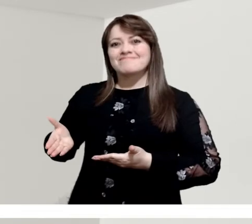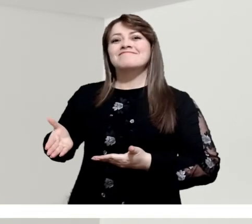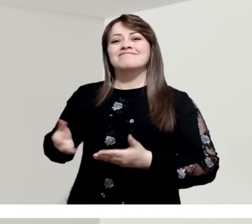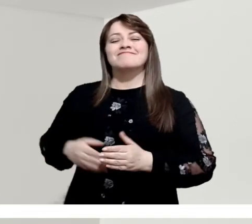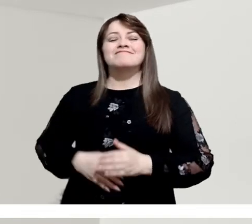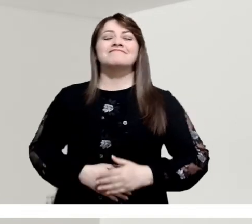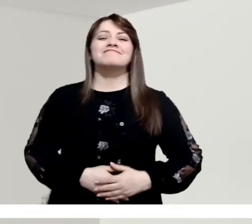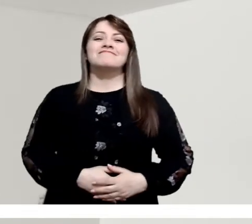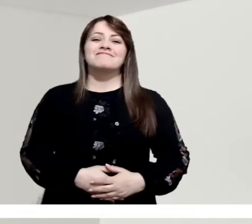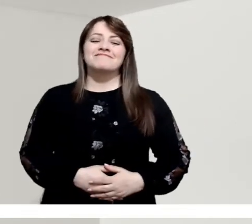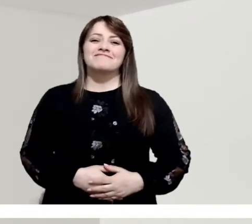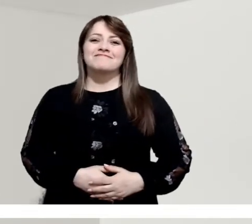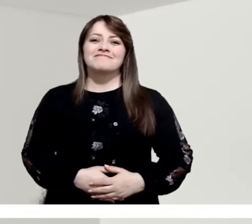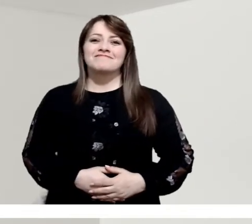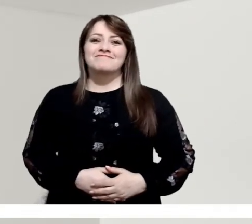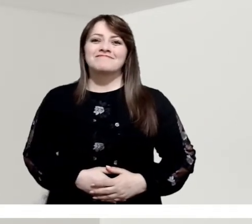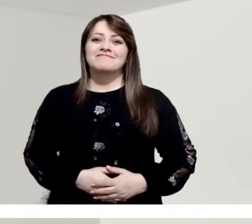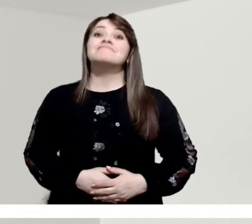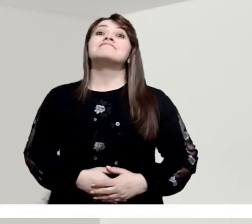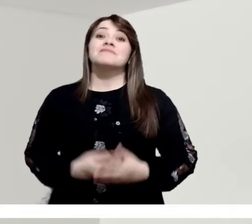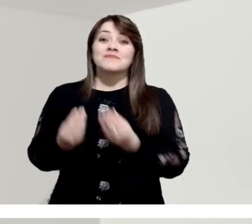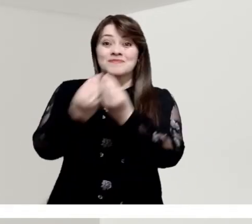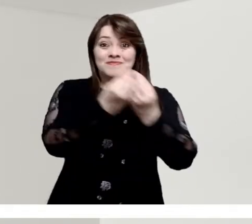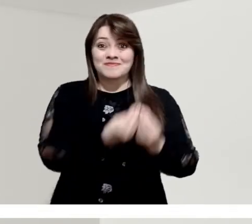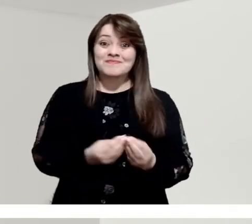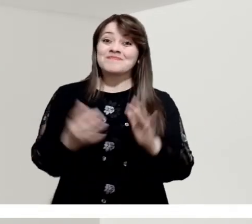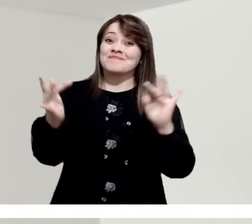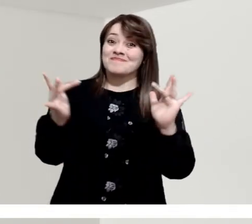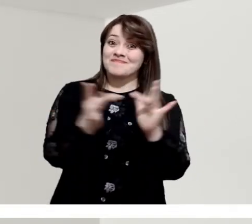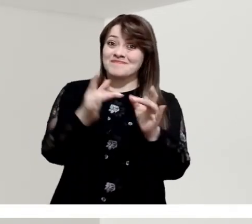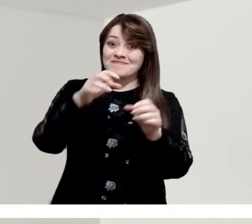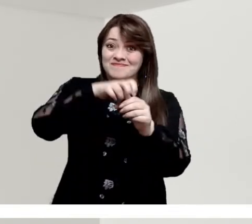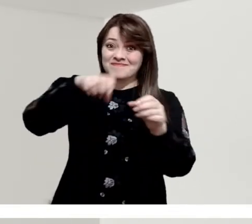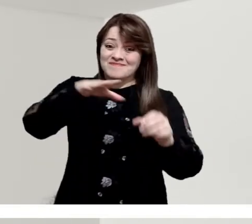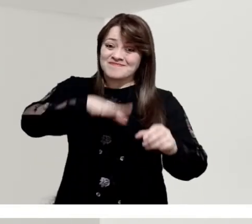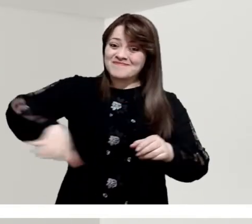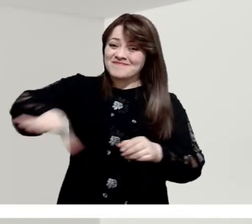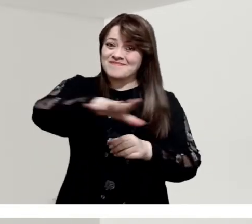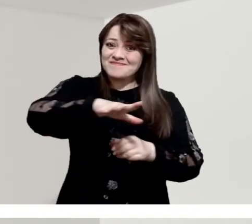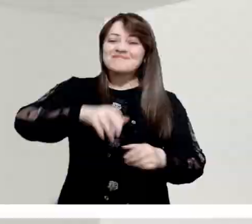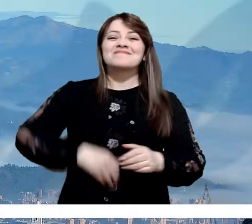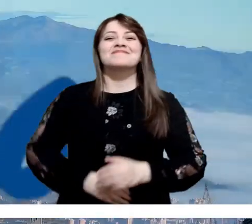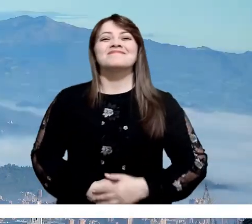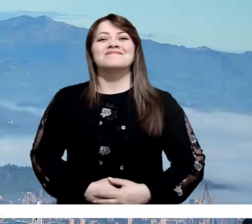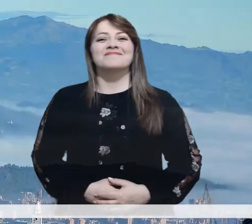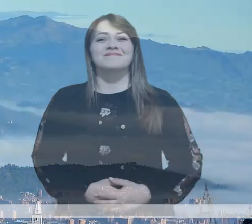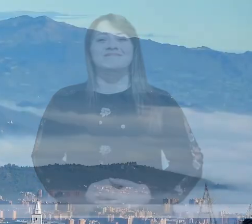consejobogotá.gov.co Consejo activo y en contacto con la ciudadanía.